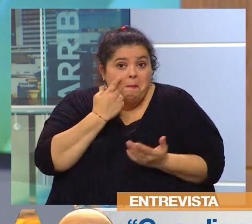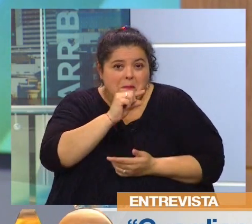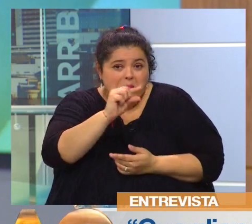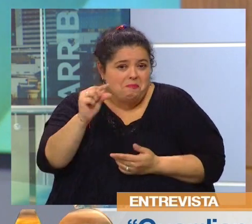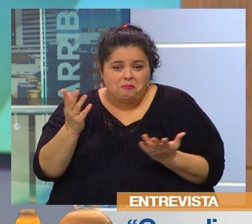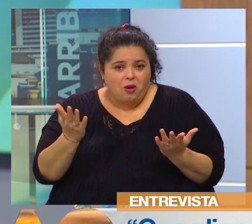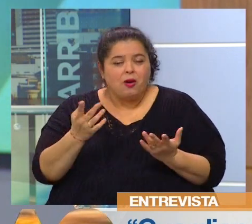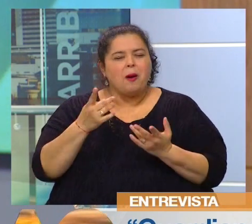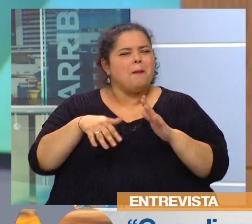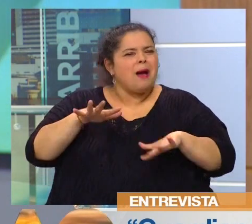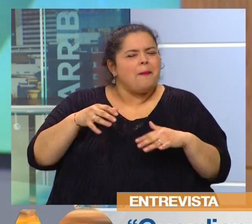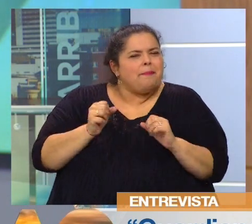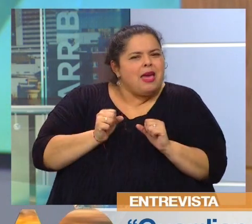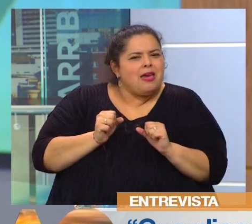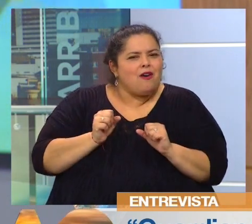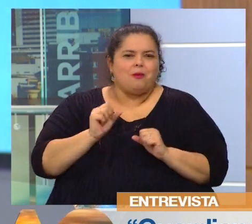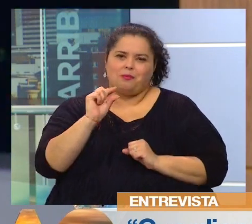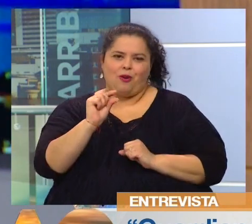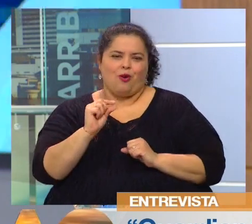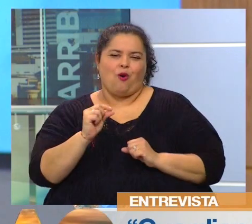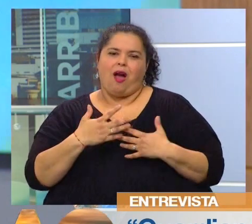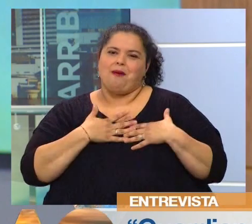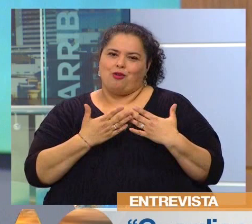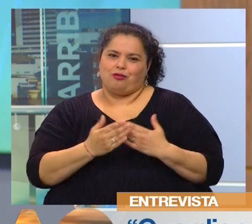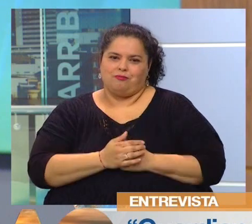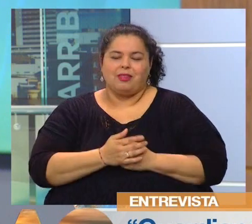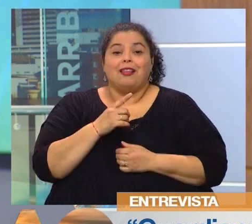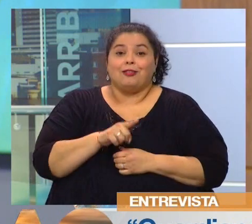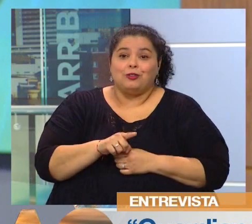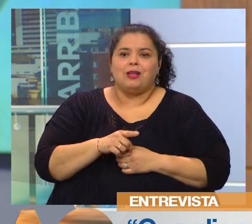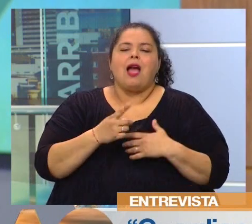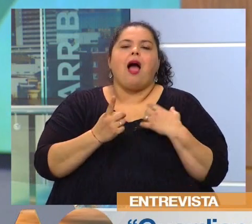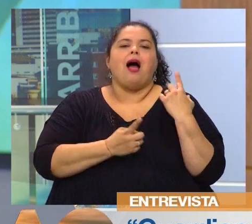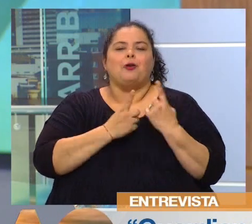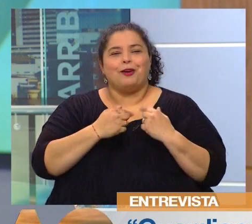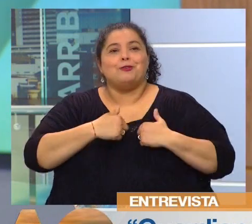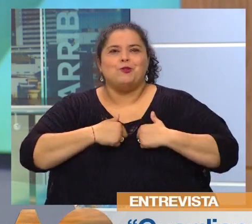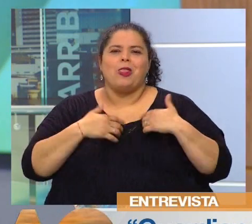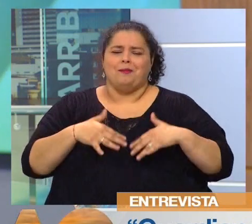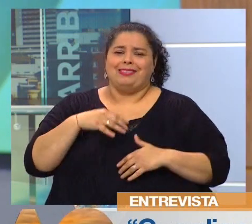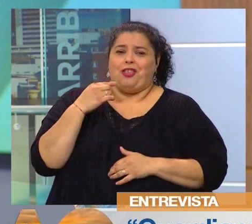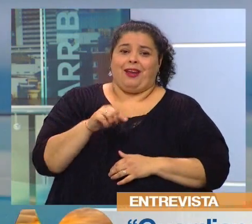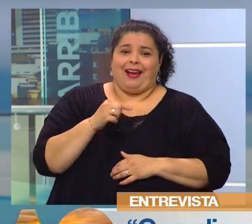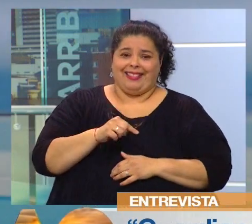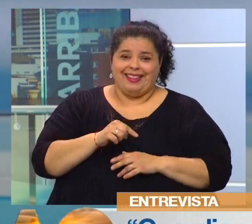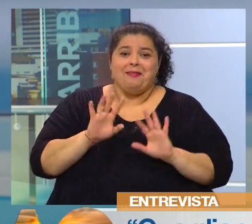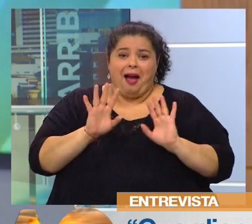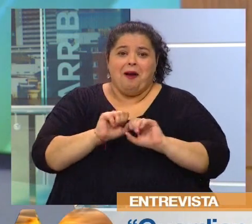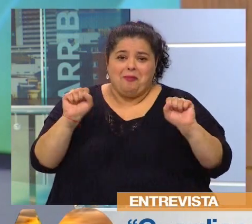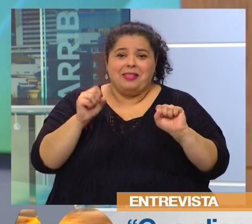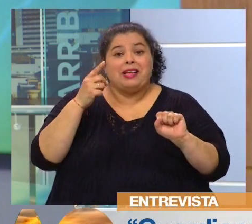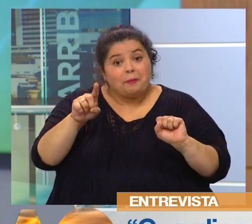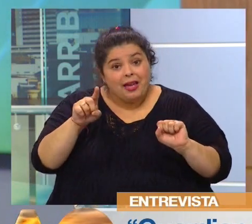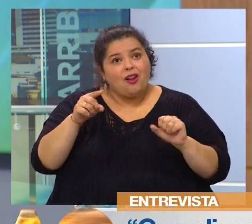Andamos con más miedo que amor en la ciudad. Capaz que yo estoy muy pesimista, pero